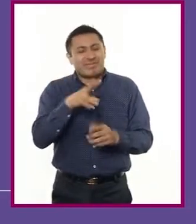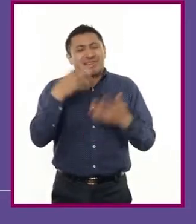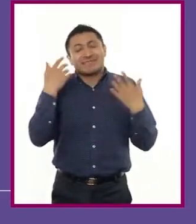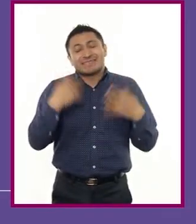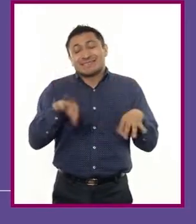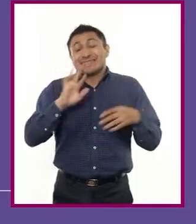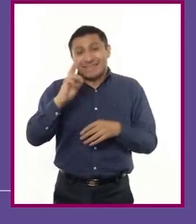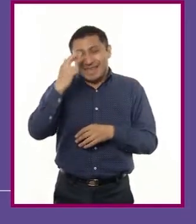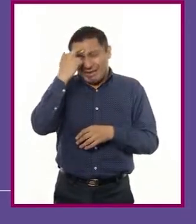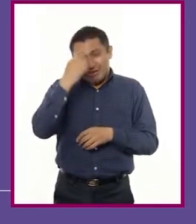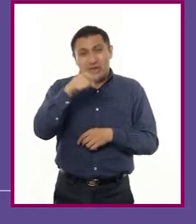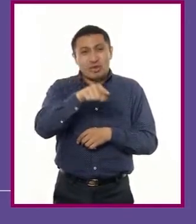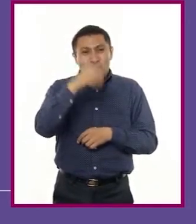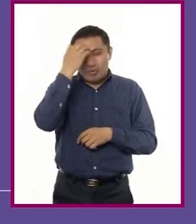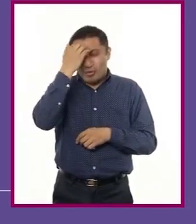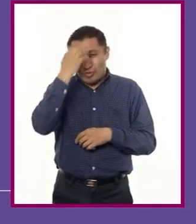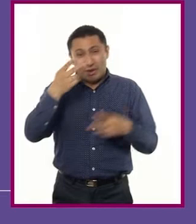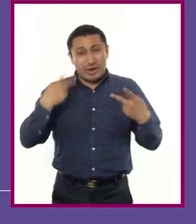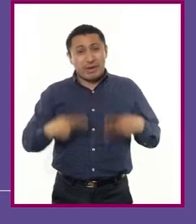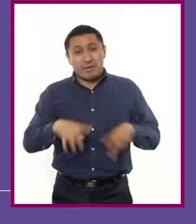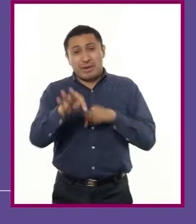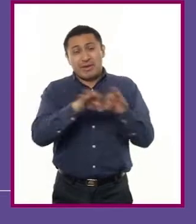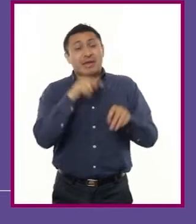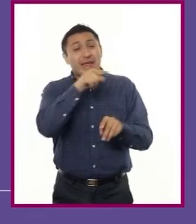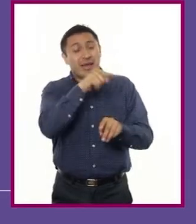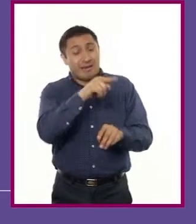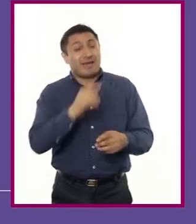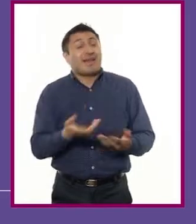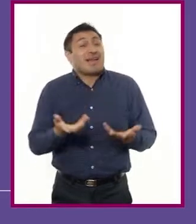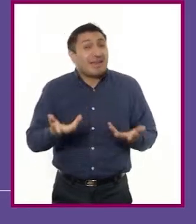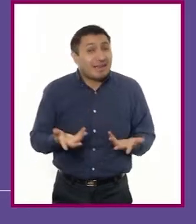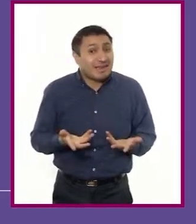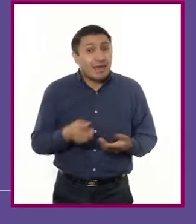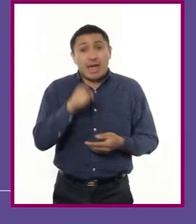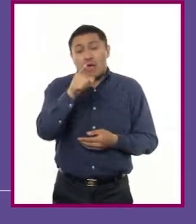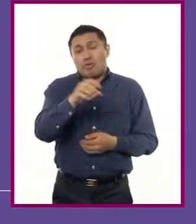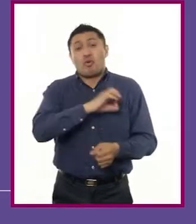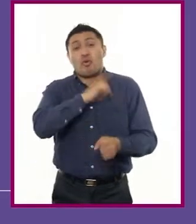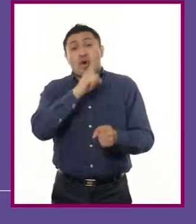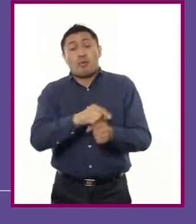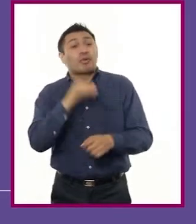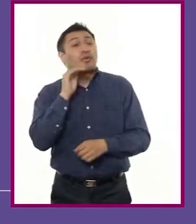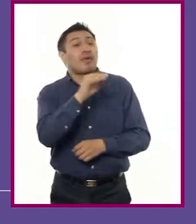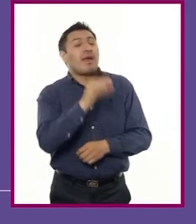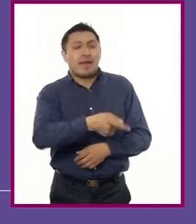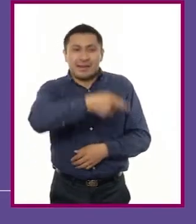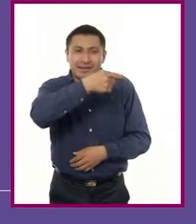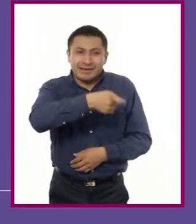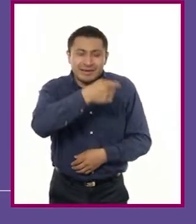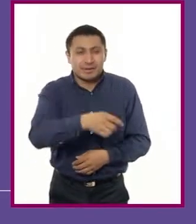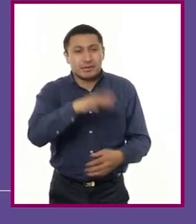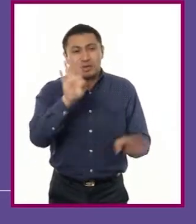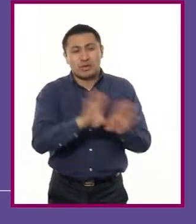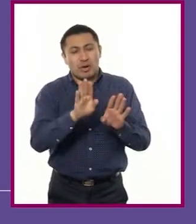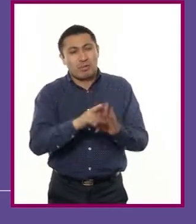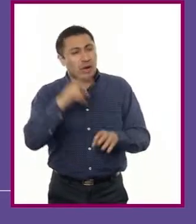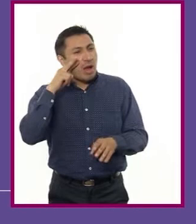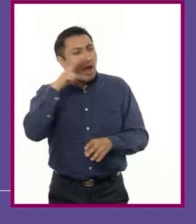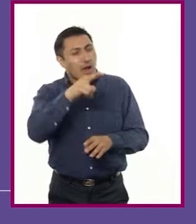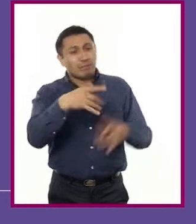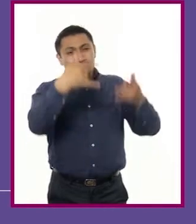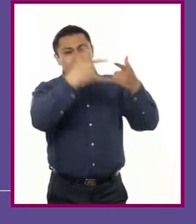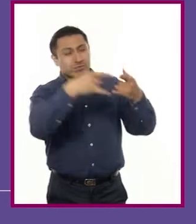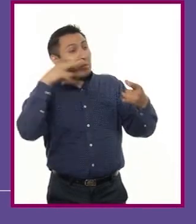a una de las personas que trabaja en el lugar y tienes oportunidad de hacerle un saludo detrás de la puerta para